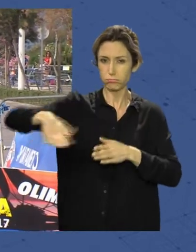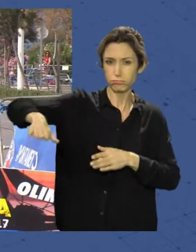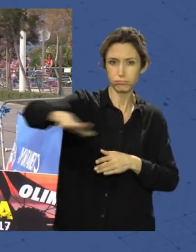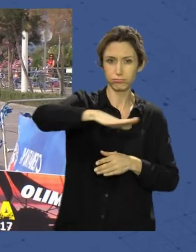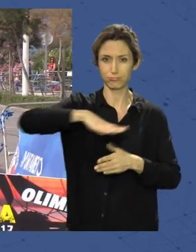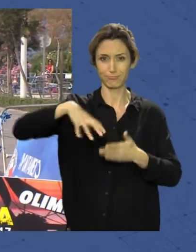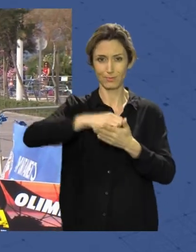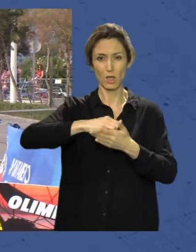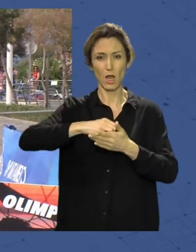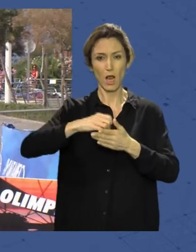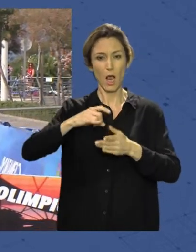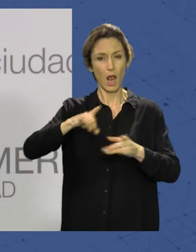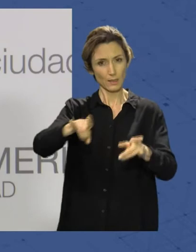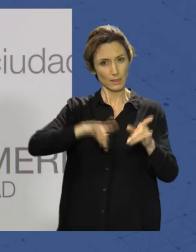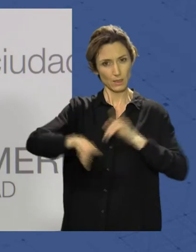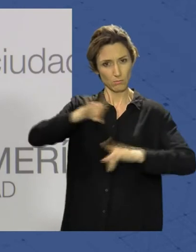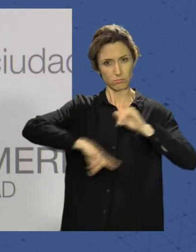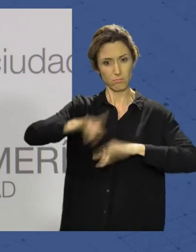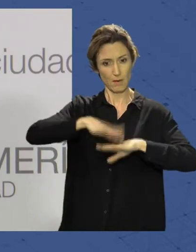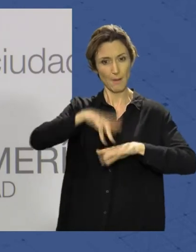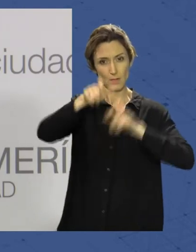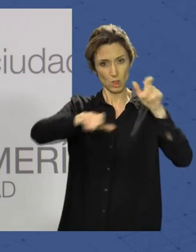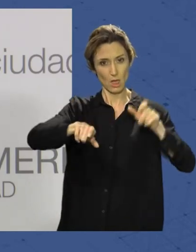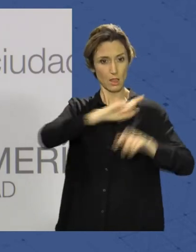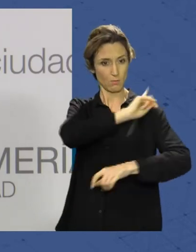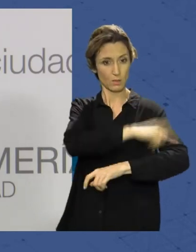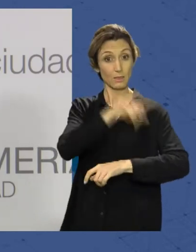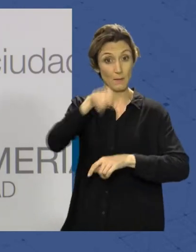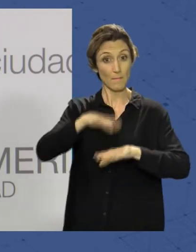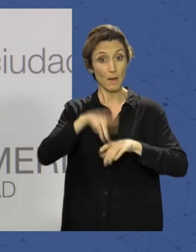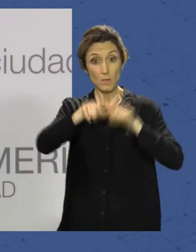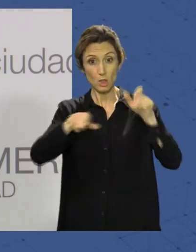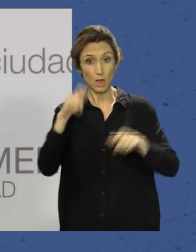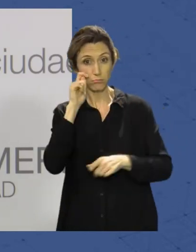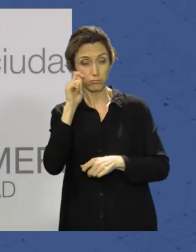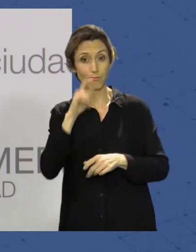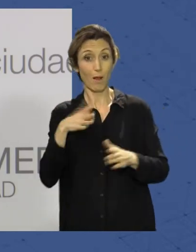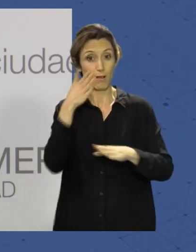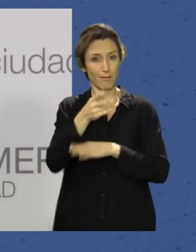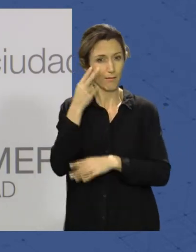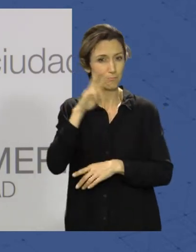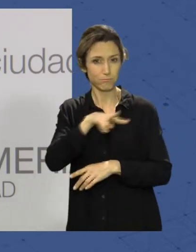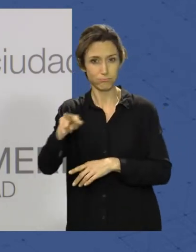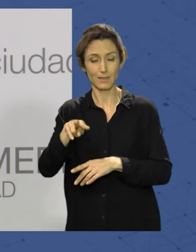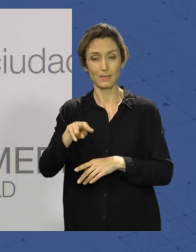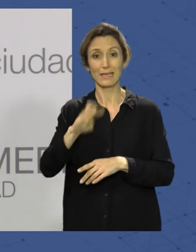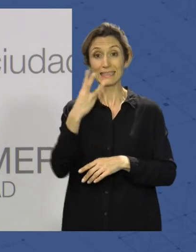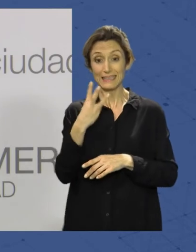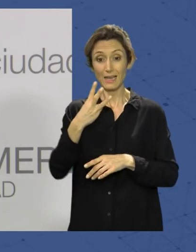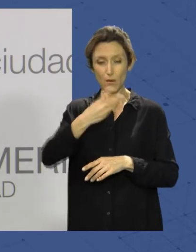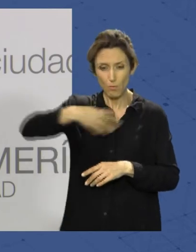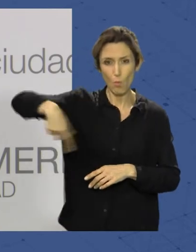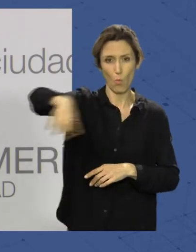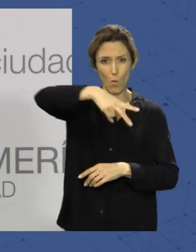tanto para el deportista como para el espectador, que allí se acerque a ver la prueba. Tendrán tres vueltas de ciclismo, por lo tanto, habrá varios